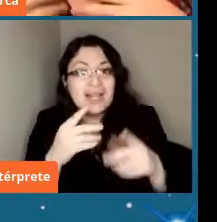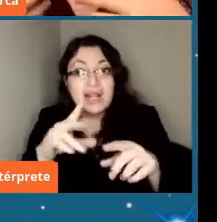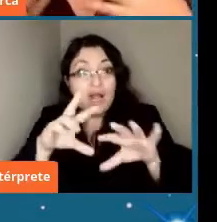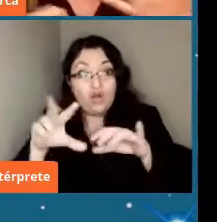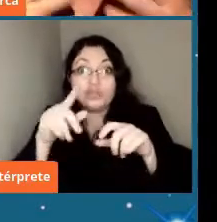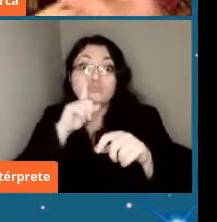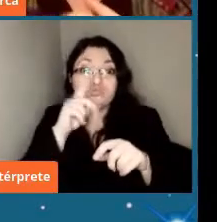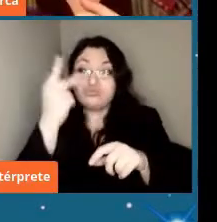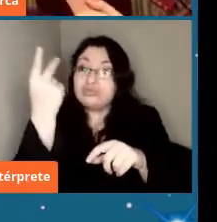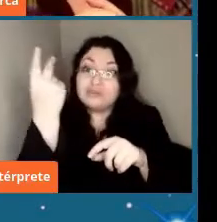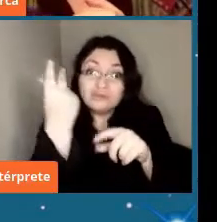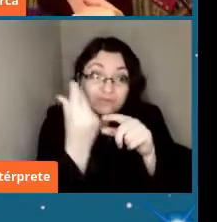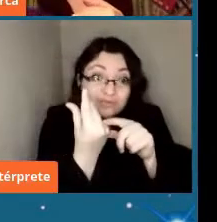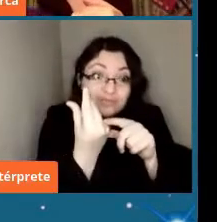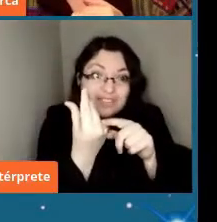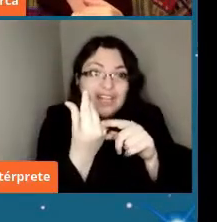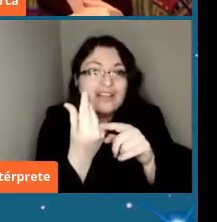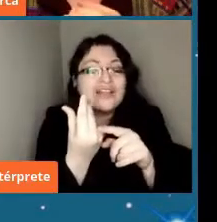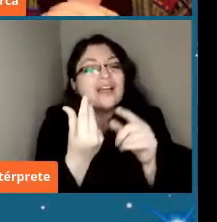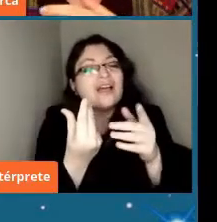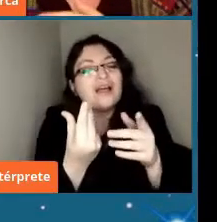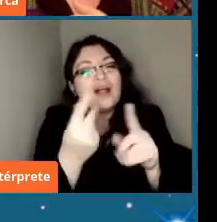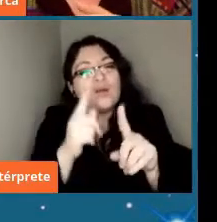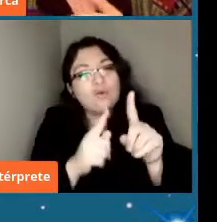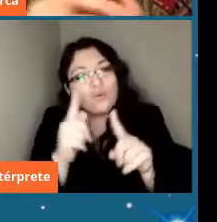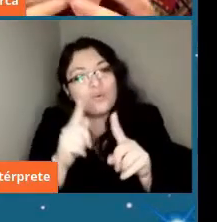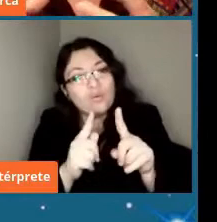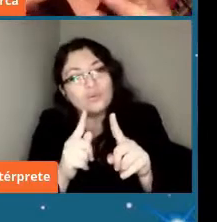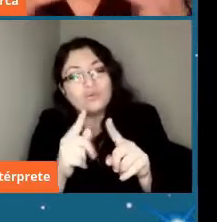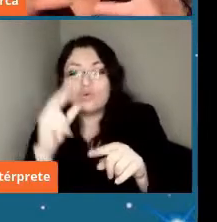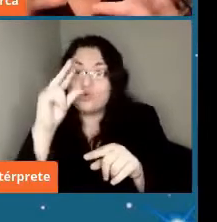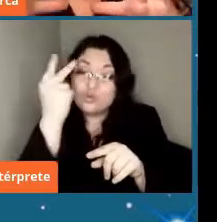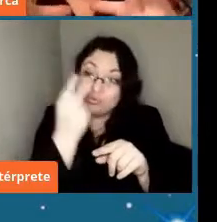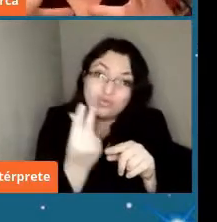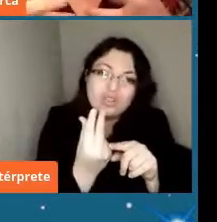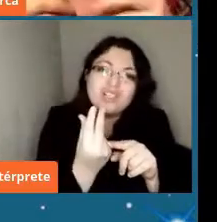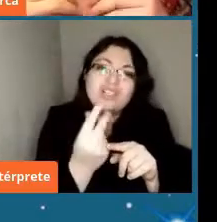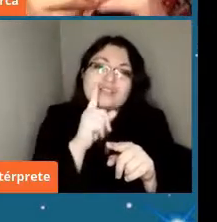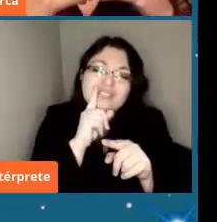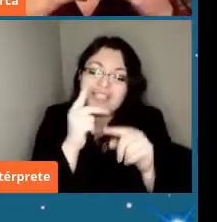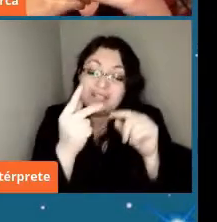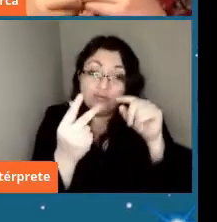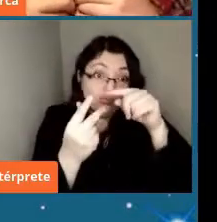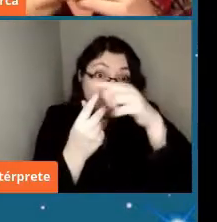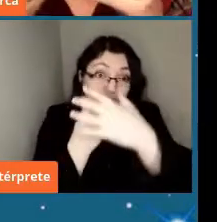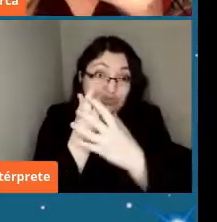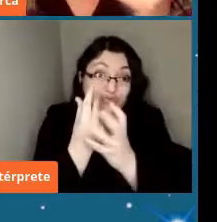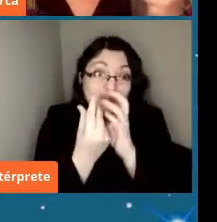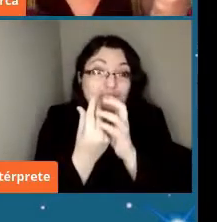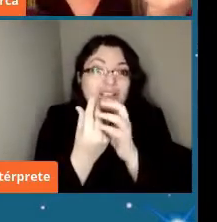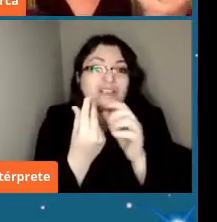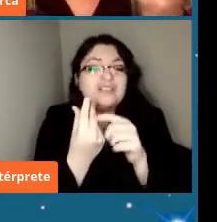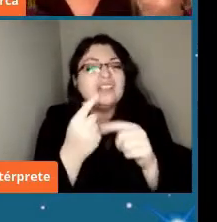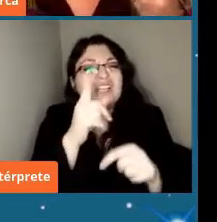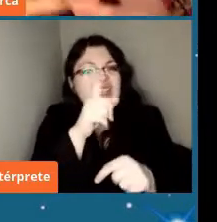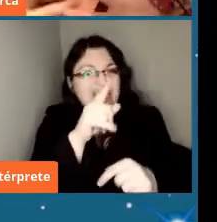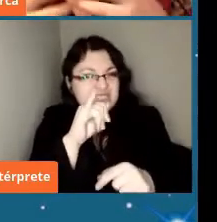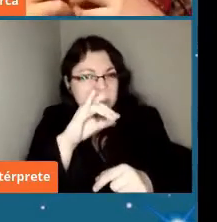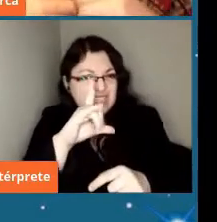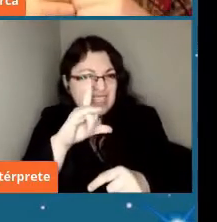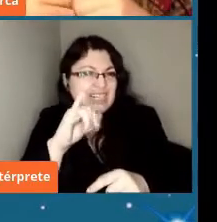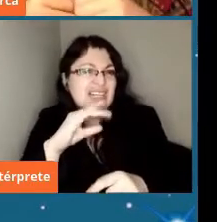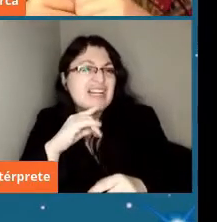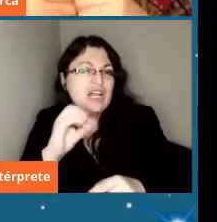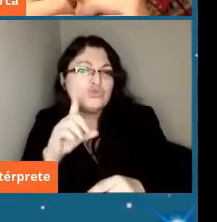que pueden ser en el caso de ciertos tipos de meteoritos tienen en su estructura silicatos que tienen